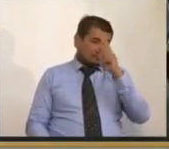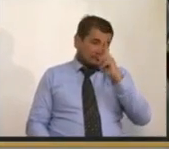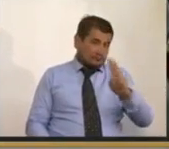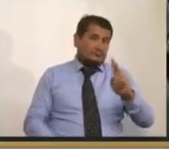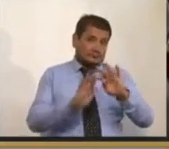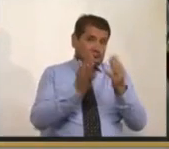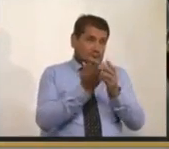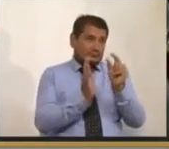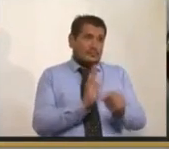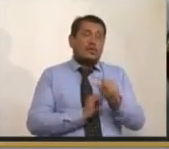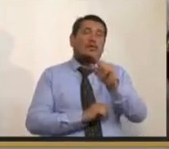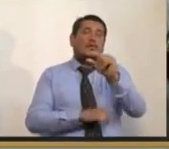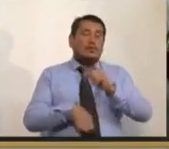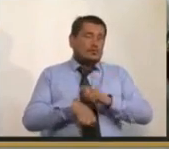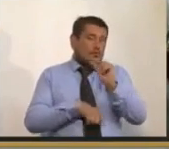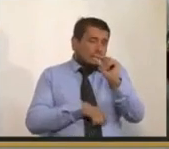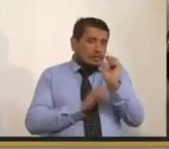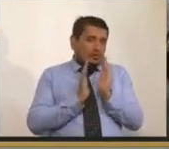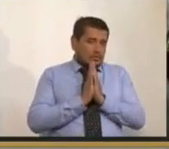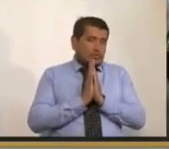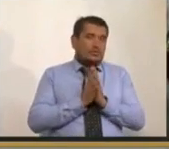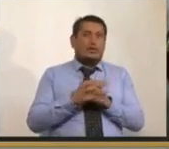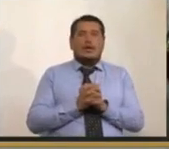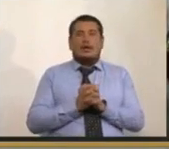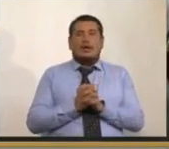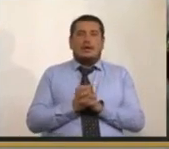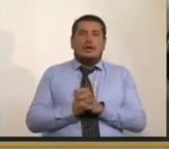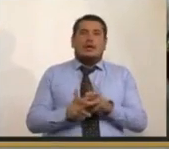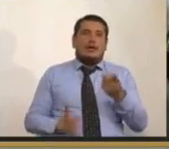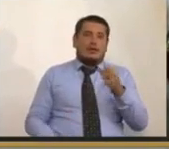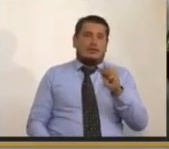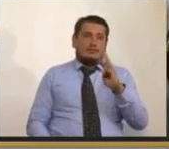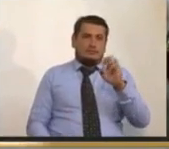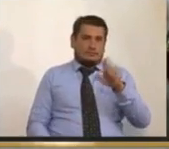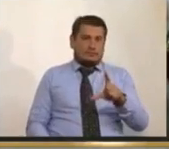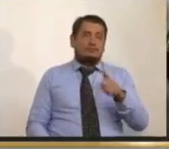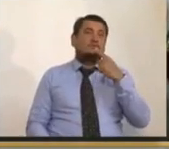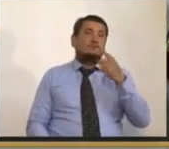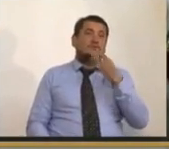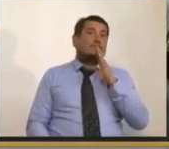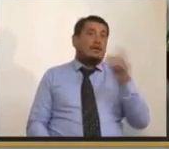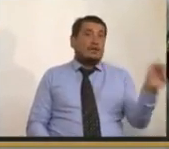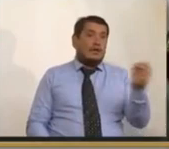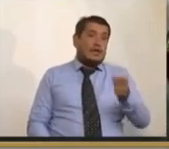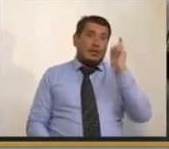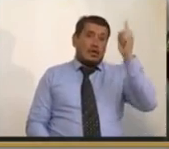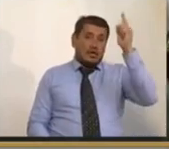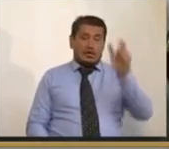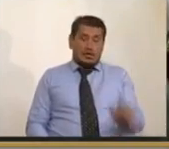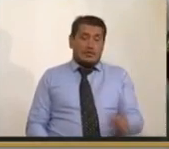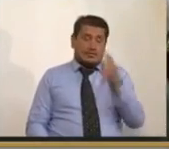vino recomendado por político alguno,